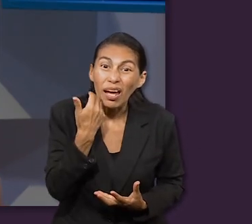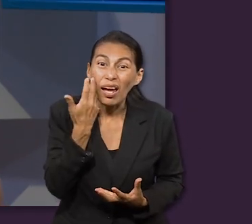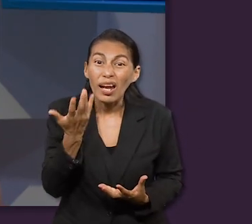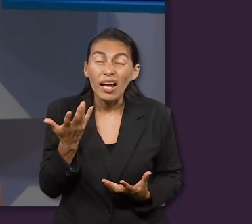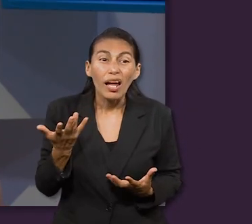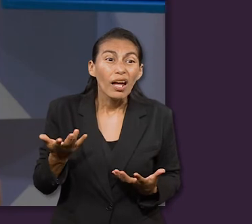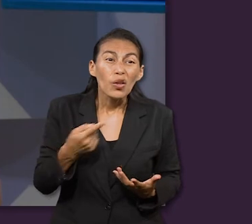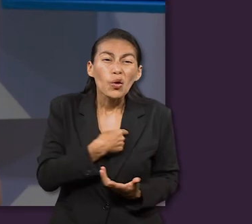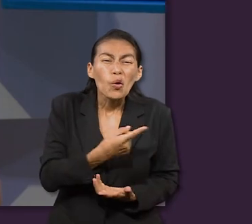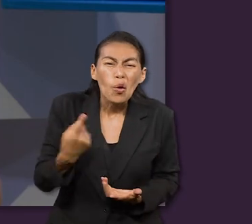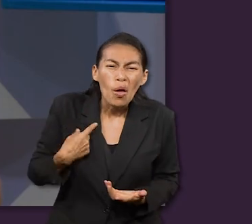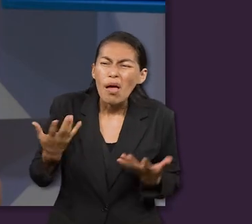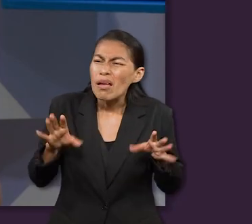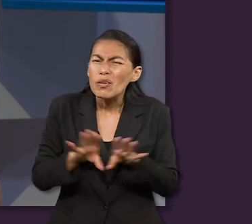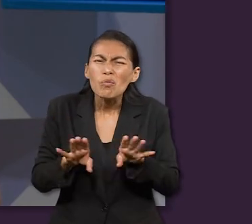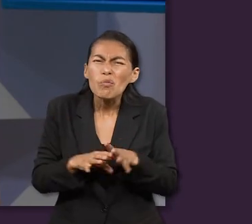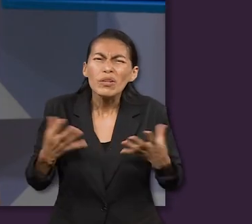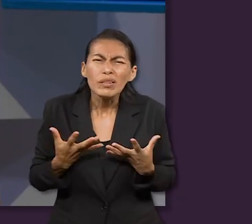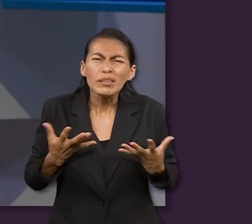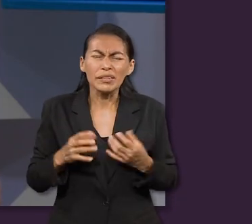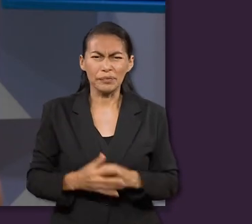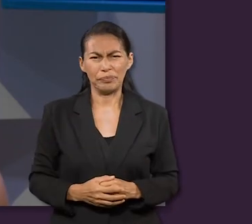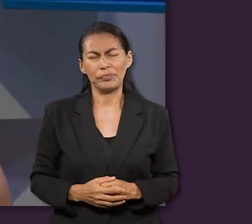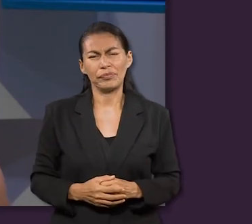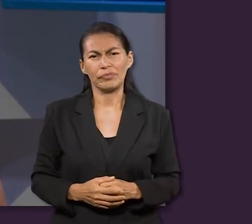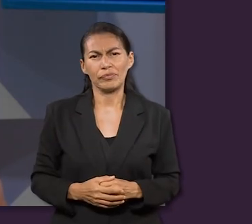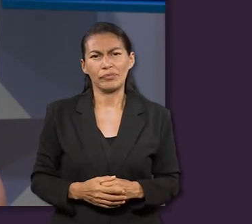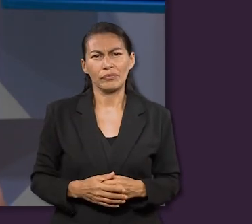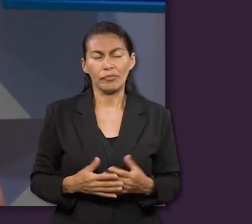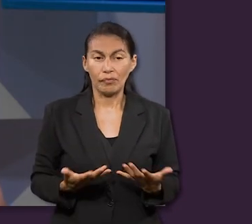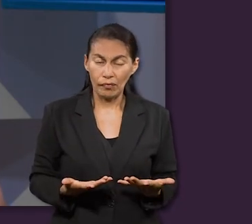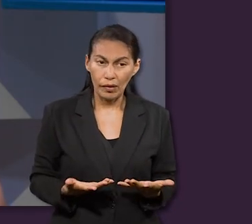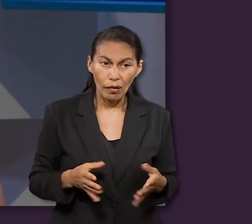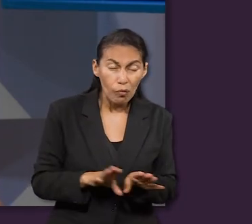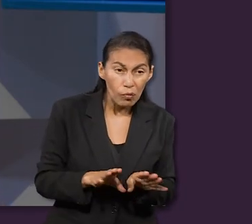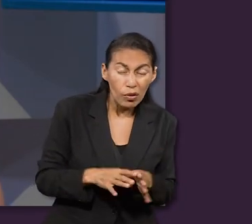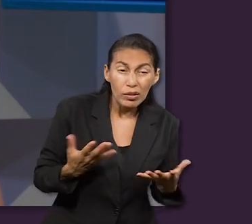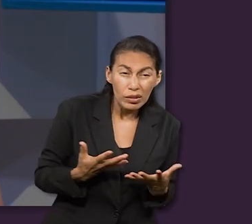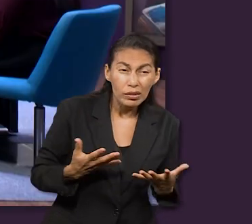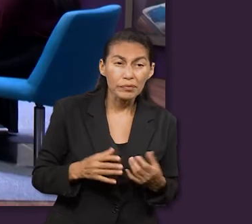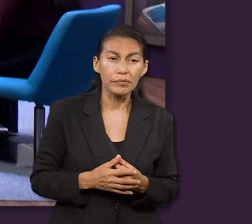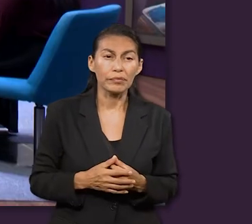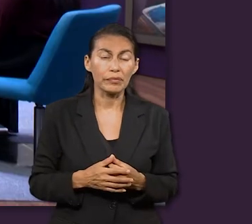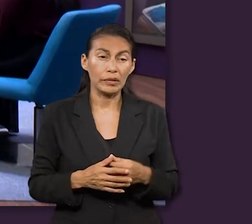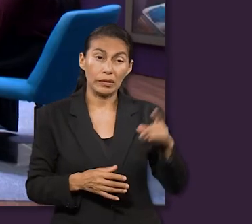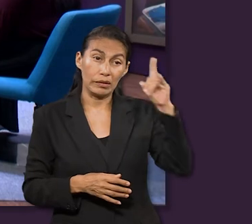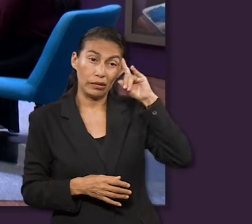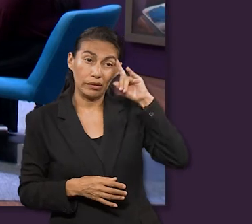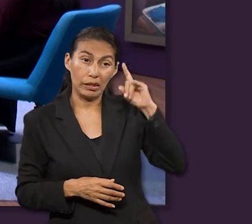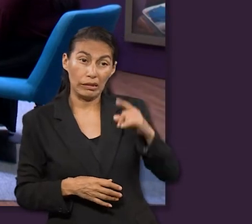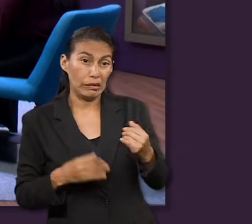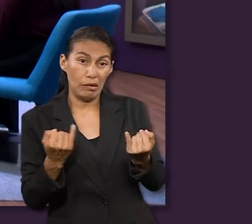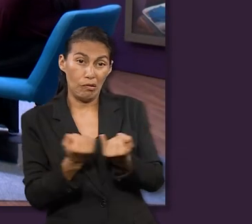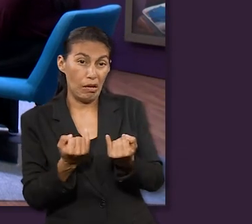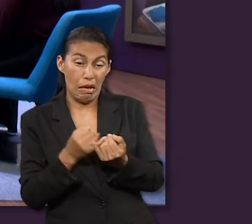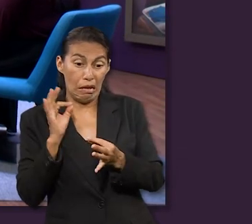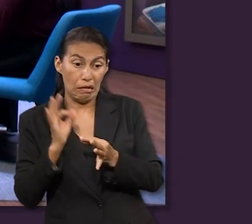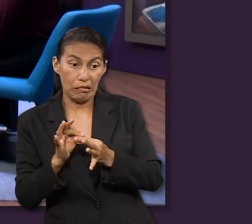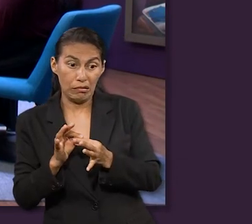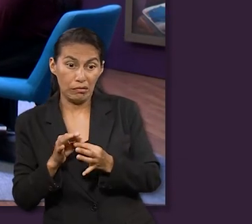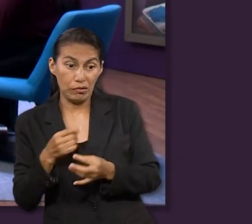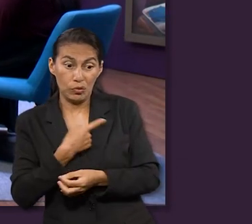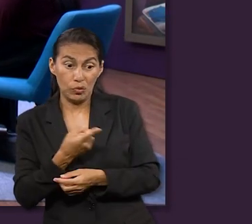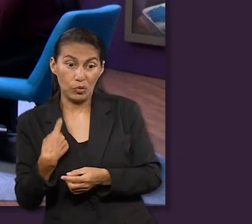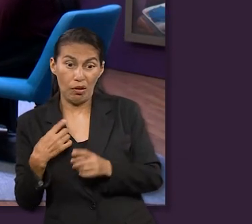y darnos esos momentos, o circunstancias que nos van a afectar a nosotros. ¿Qué podemos hacer? Yo creo que